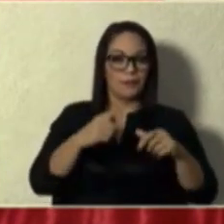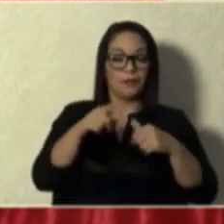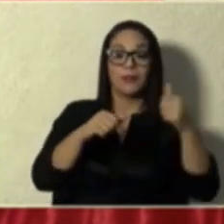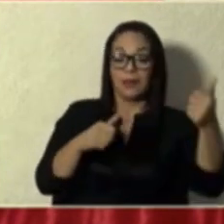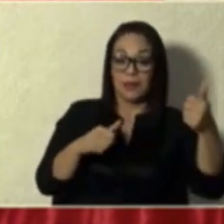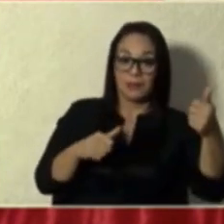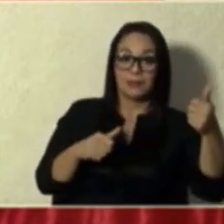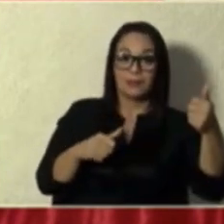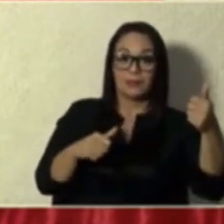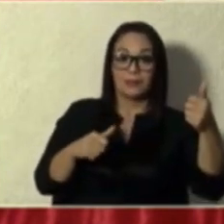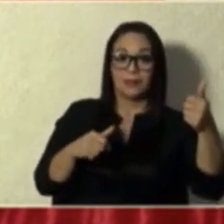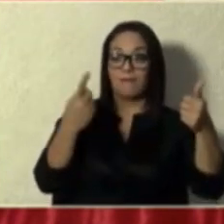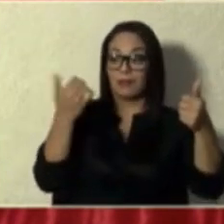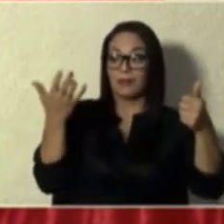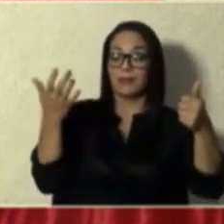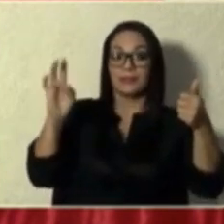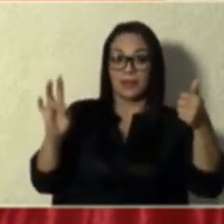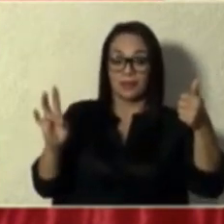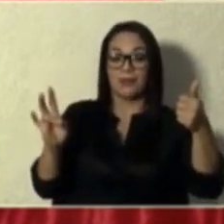Me faltan 17.